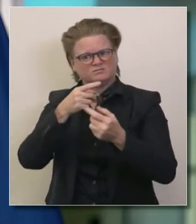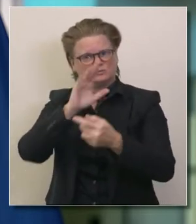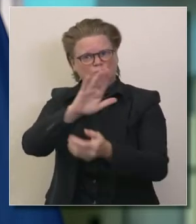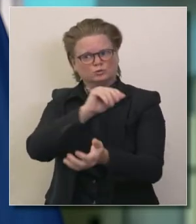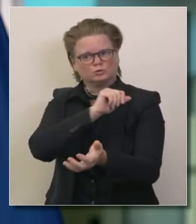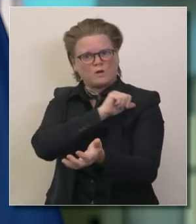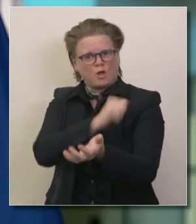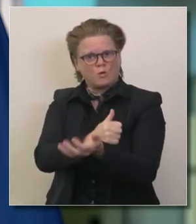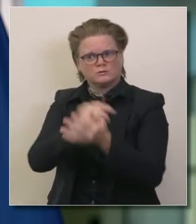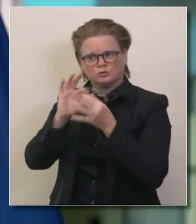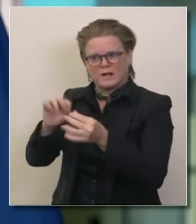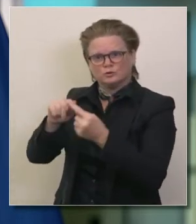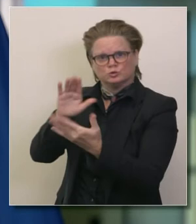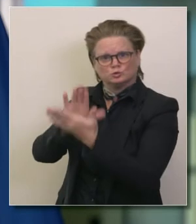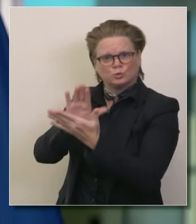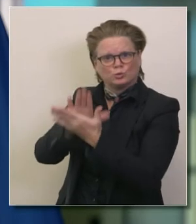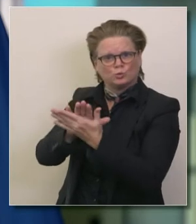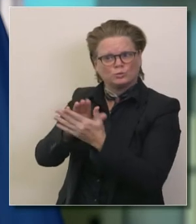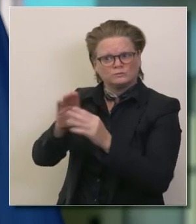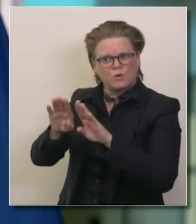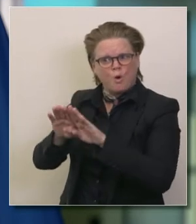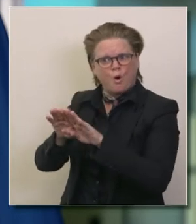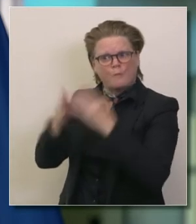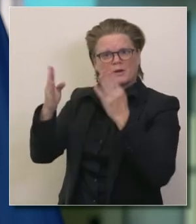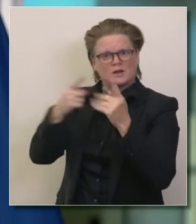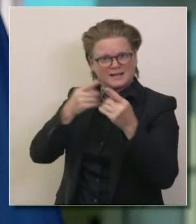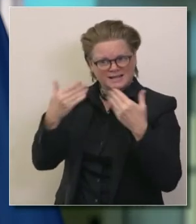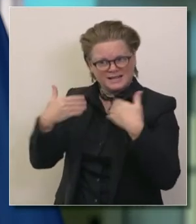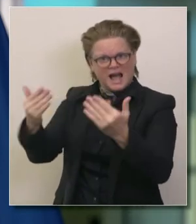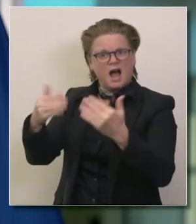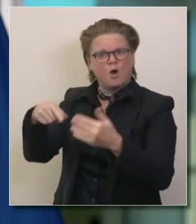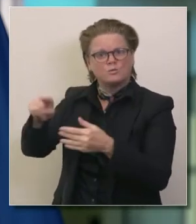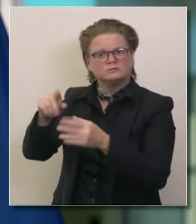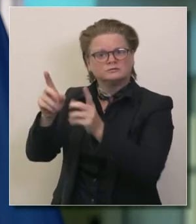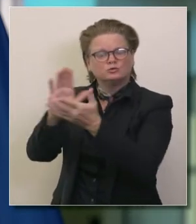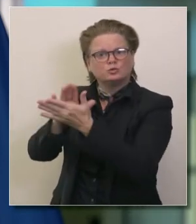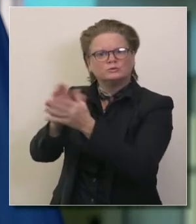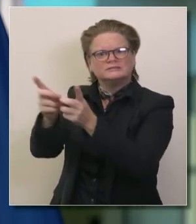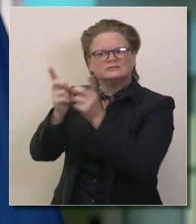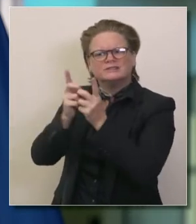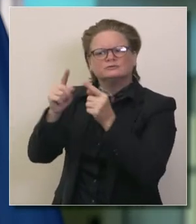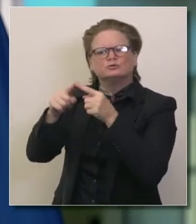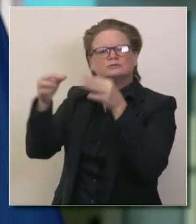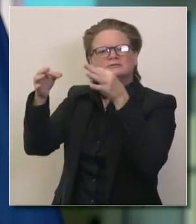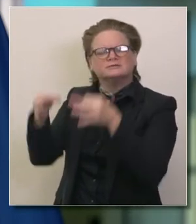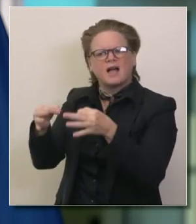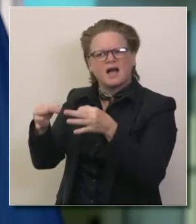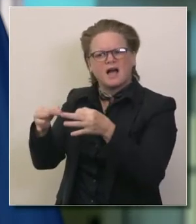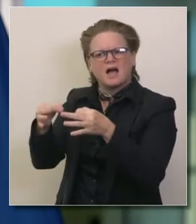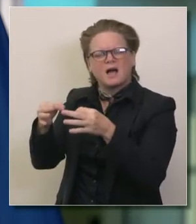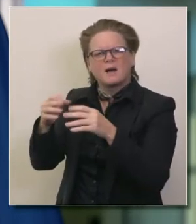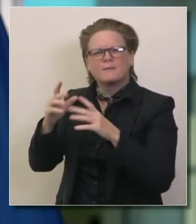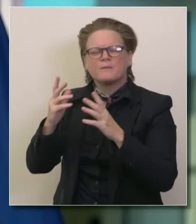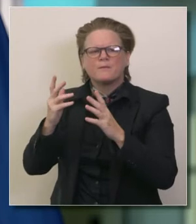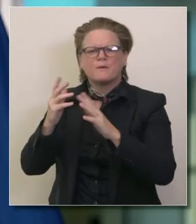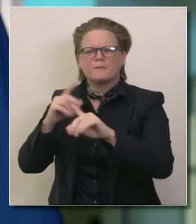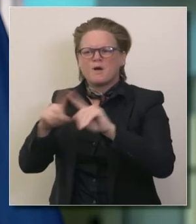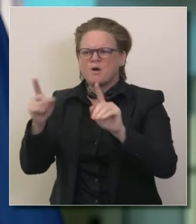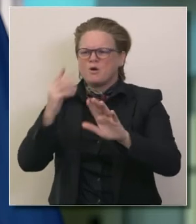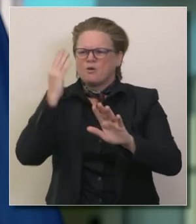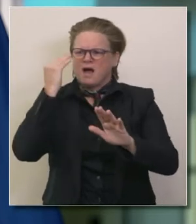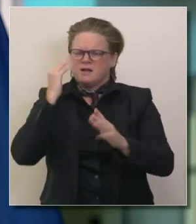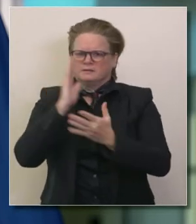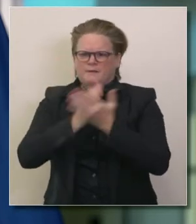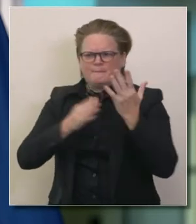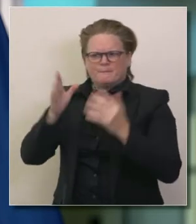el cabello está permitiendo que los distritos escolares lo decidan me gustaría saber porque qué dice usted a los